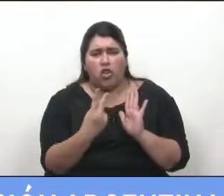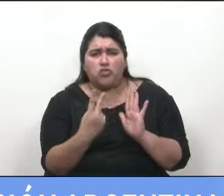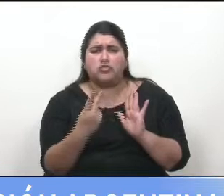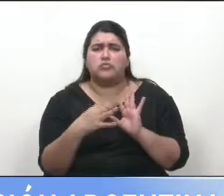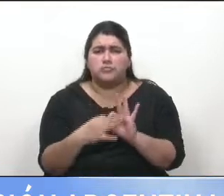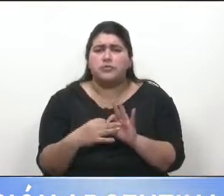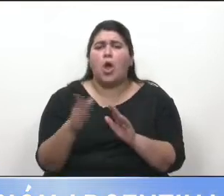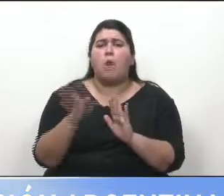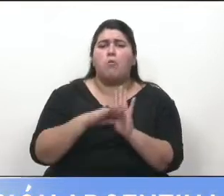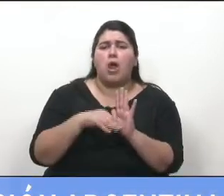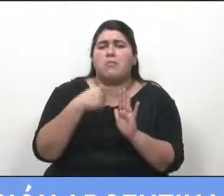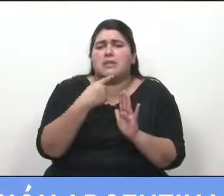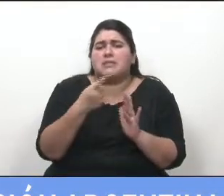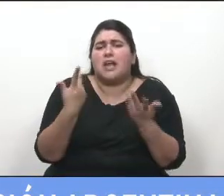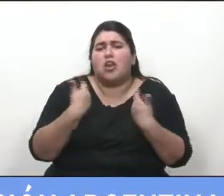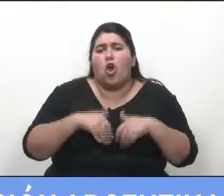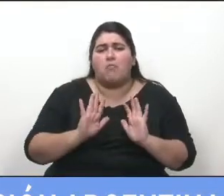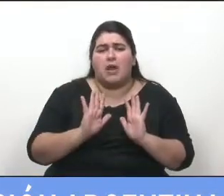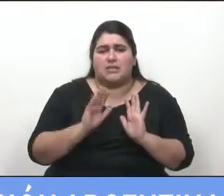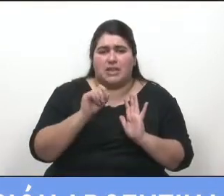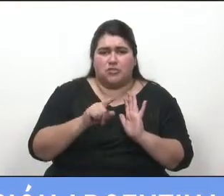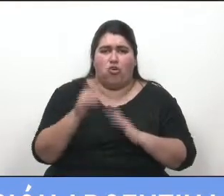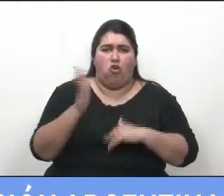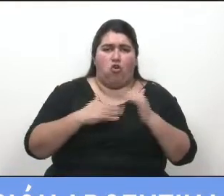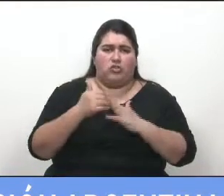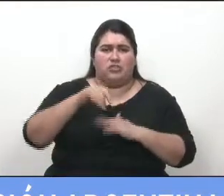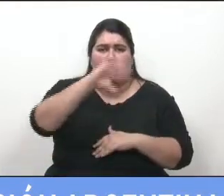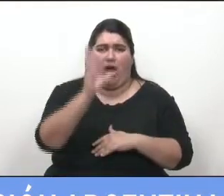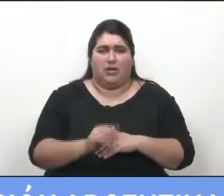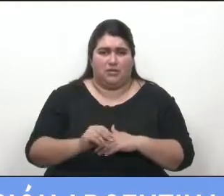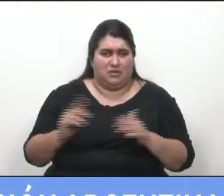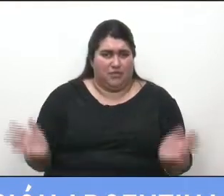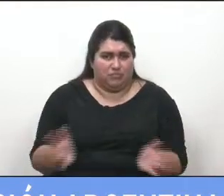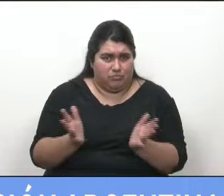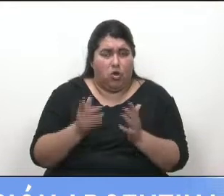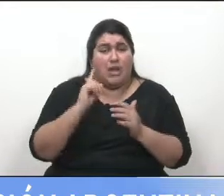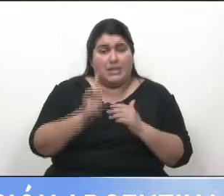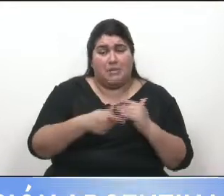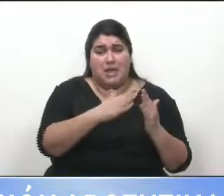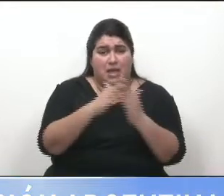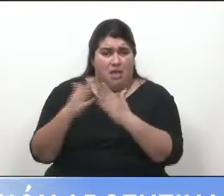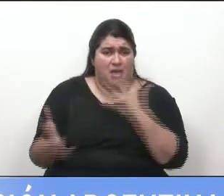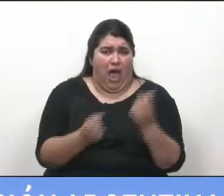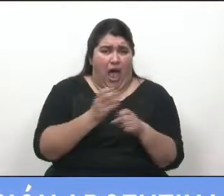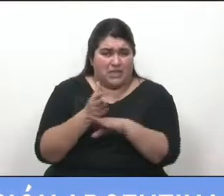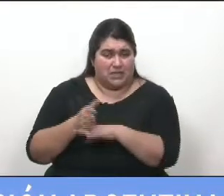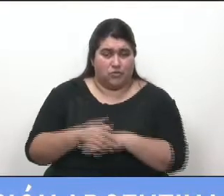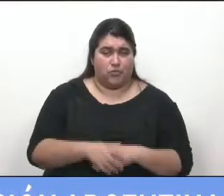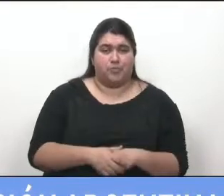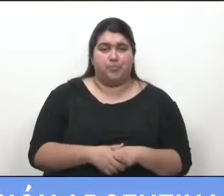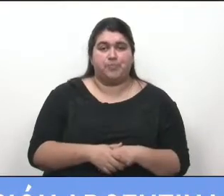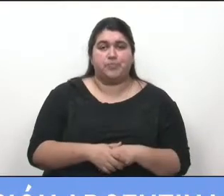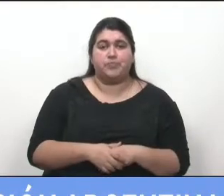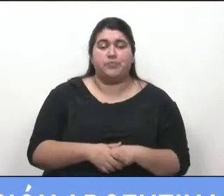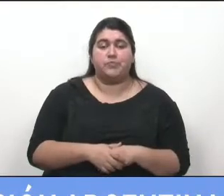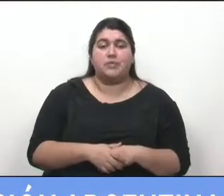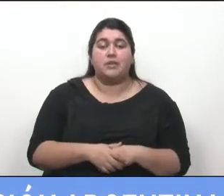de normalización para reactivar la construcción federal argentina y acceso a la vivienda. Un esquema voluntario de